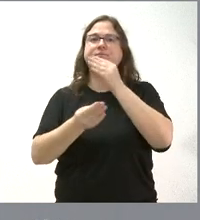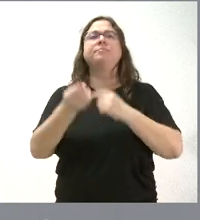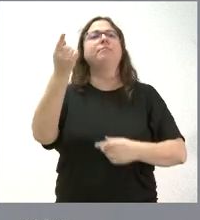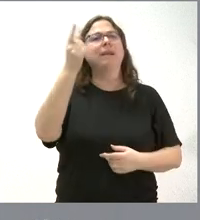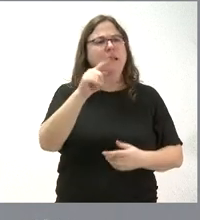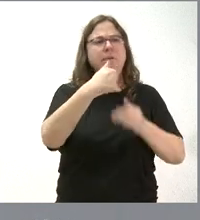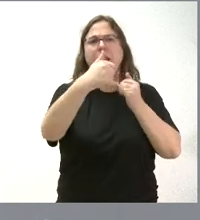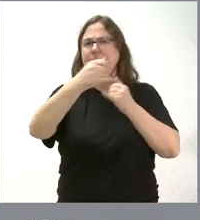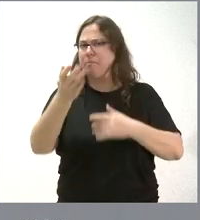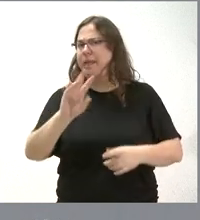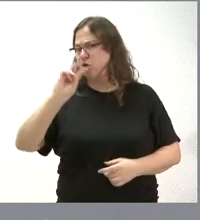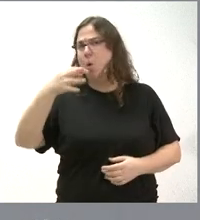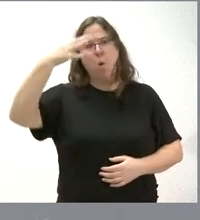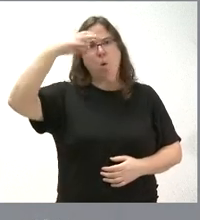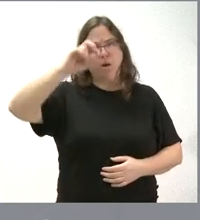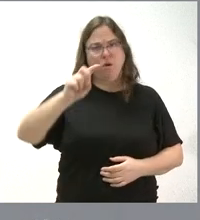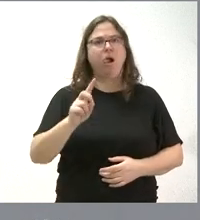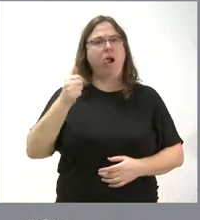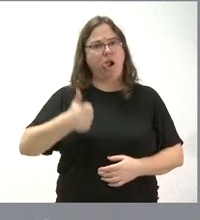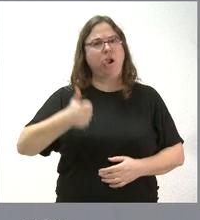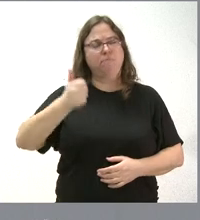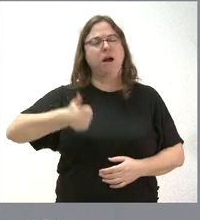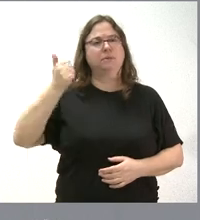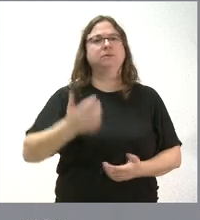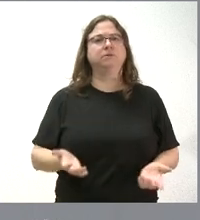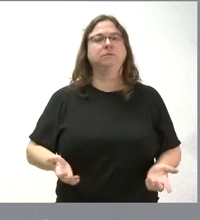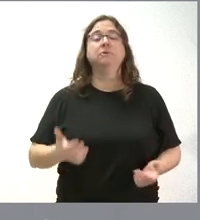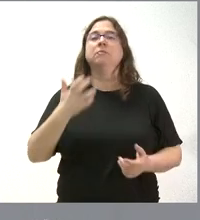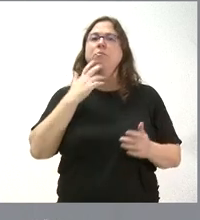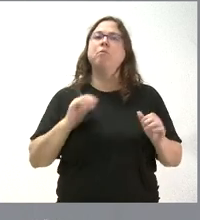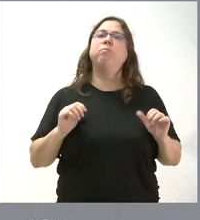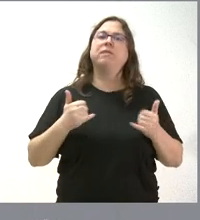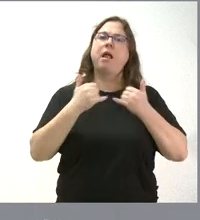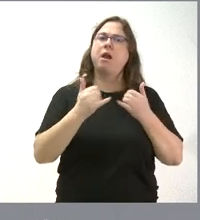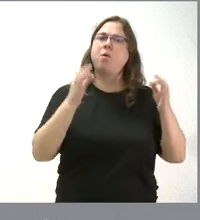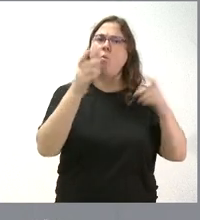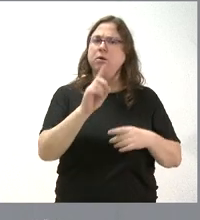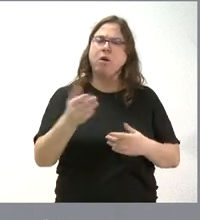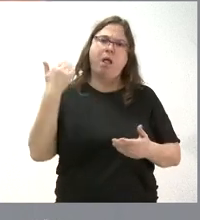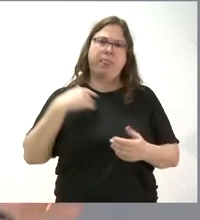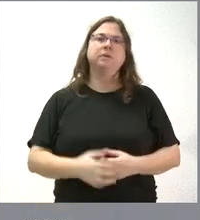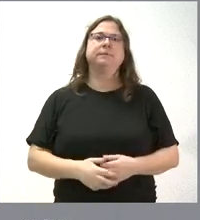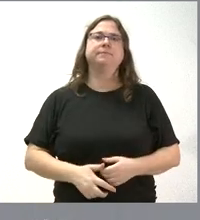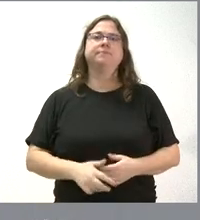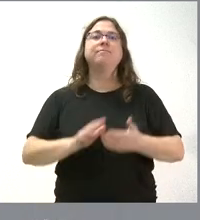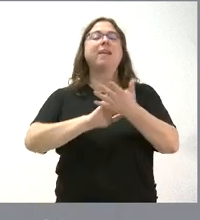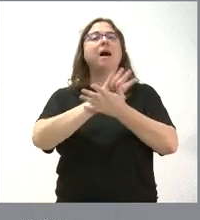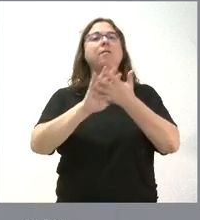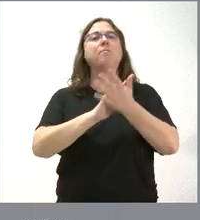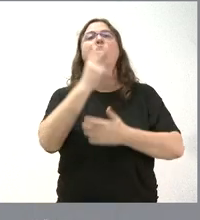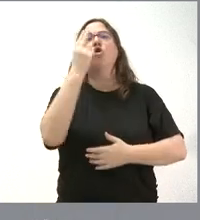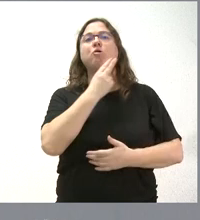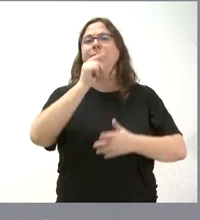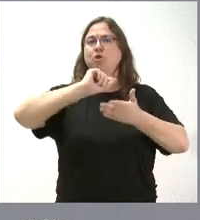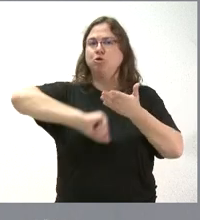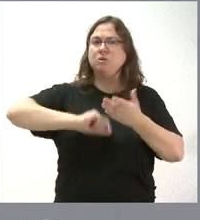líneas en esta dirección, no es la única. No es que, al fortalecer esto, hayamos empezado una línea que no hayamos programado antes. Hablábamos de compromiso y contratación, pero